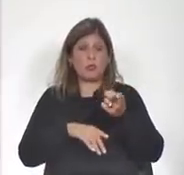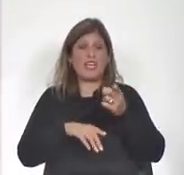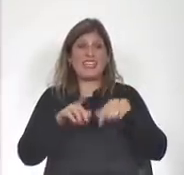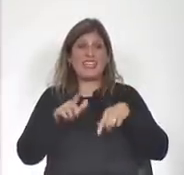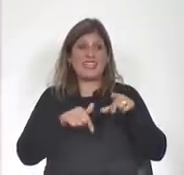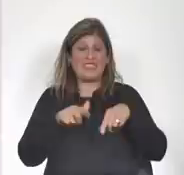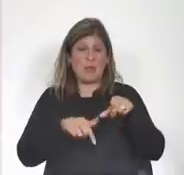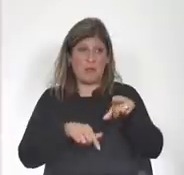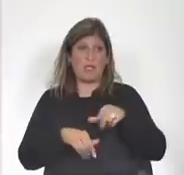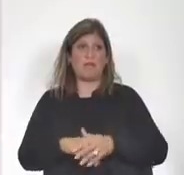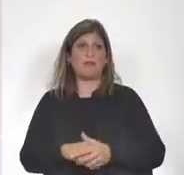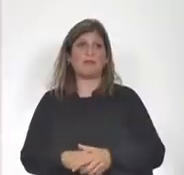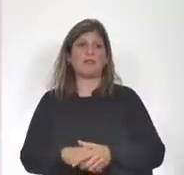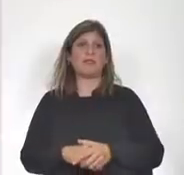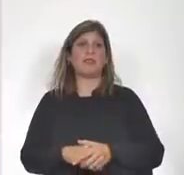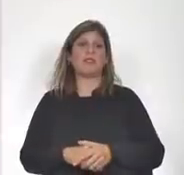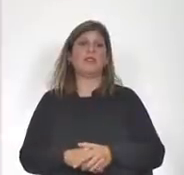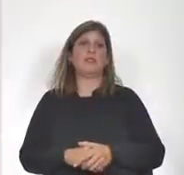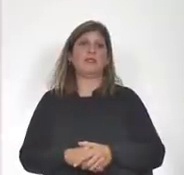trámite en curso